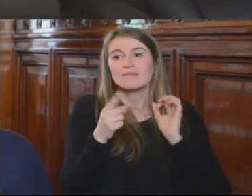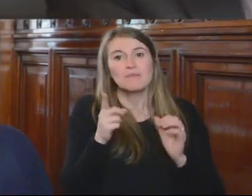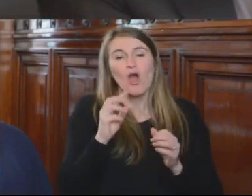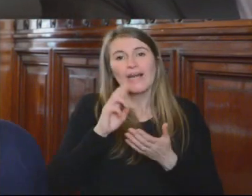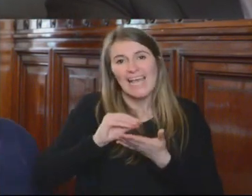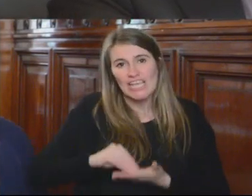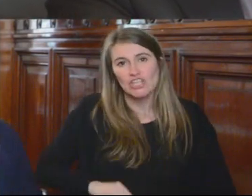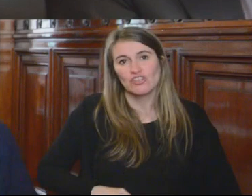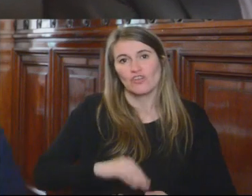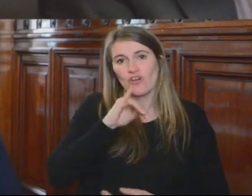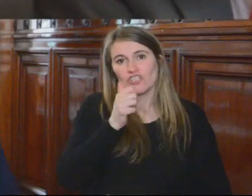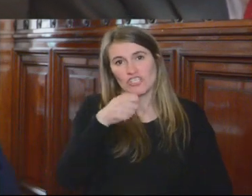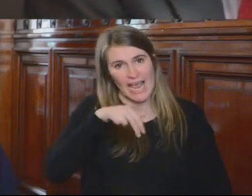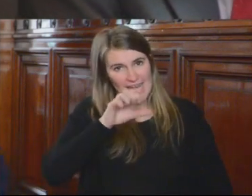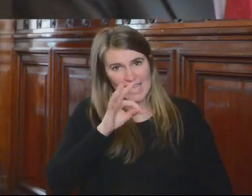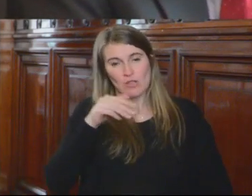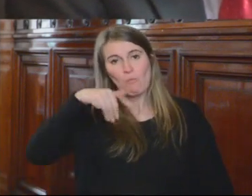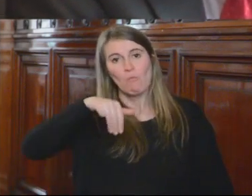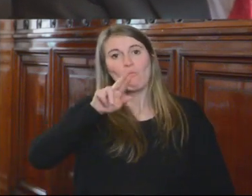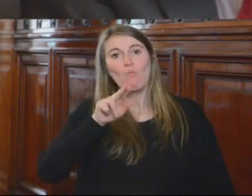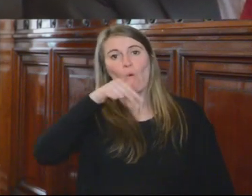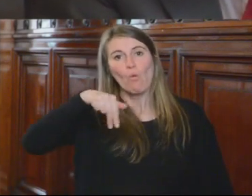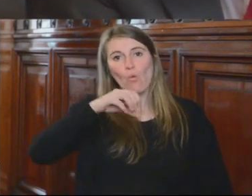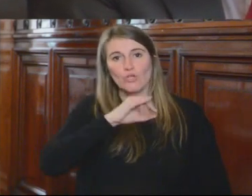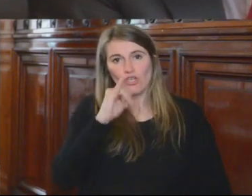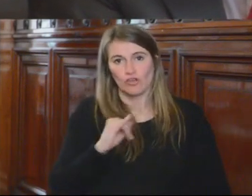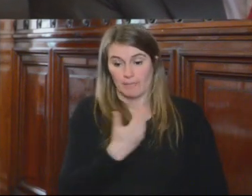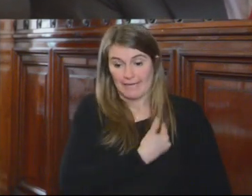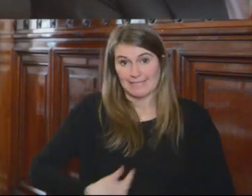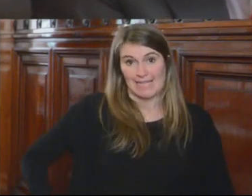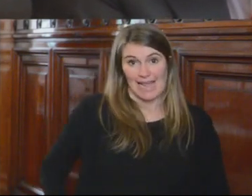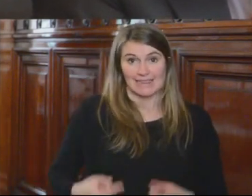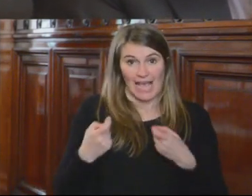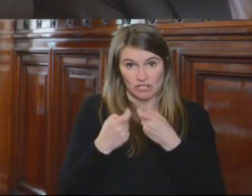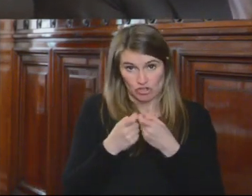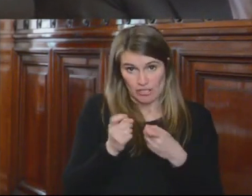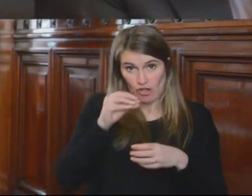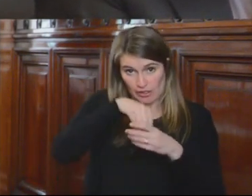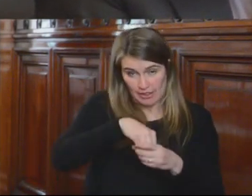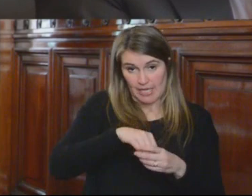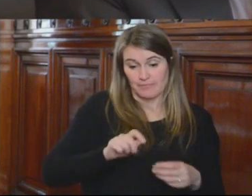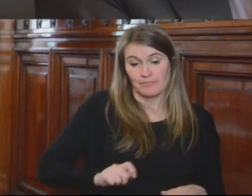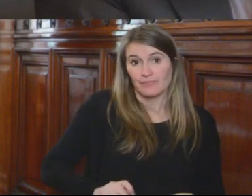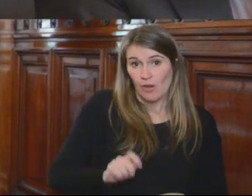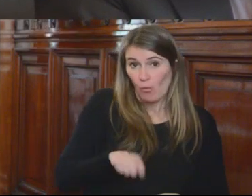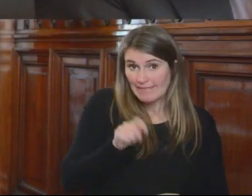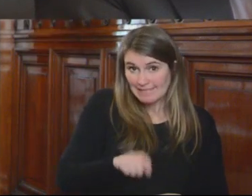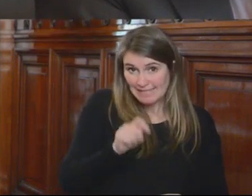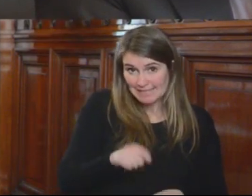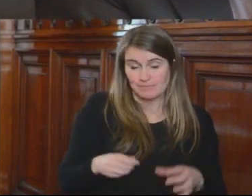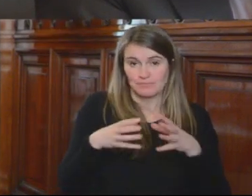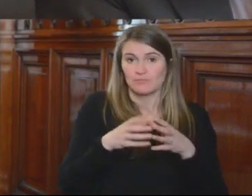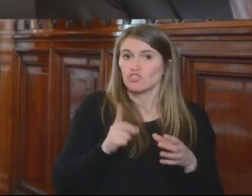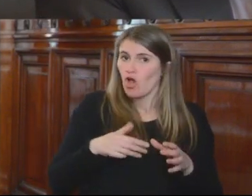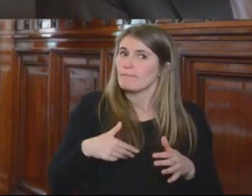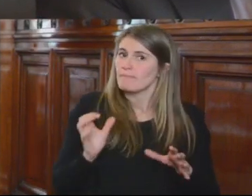nombre es Janet Calvo Muñoz, vengo en condición de presidenta de la Asociación de Magistrados de Chukisaca, también miembro